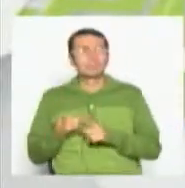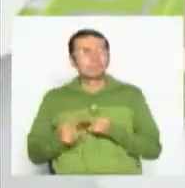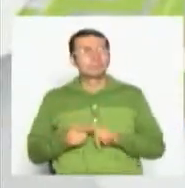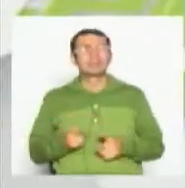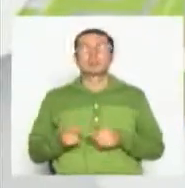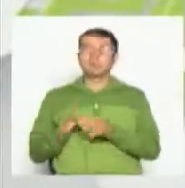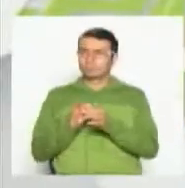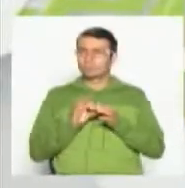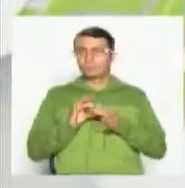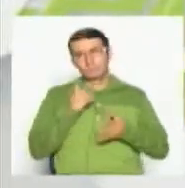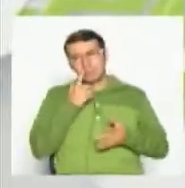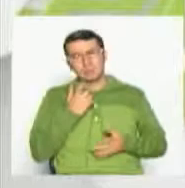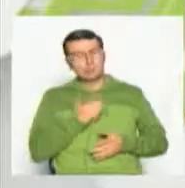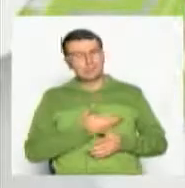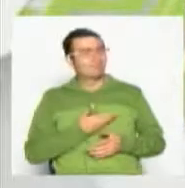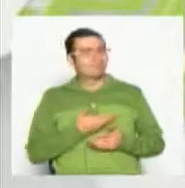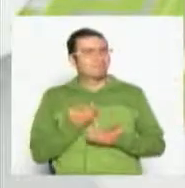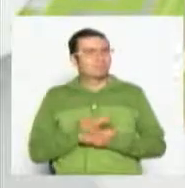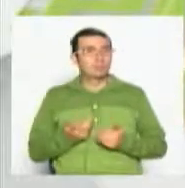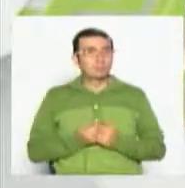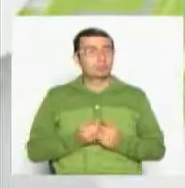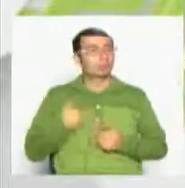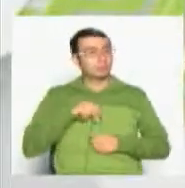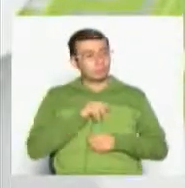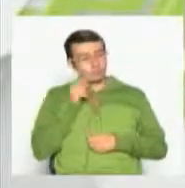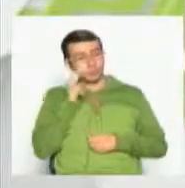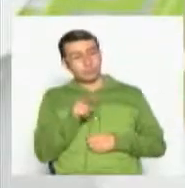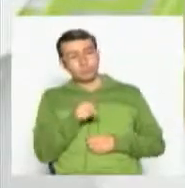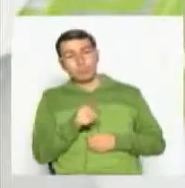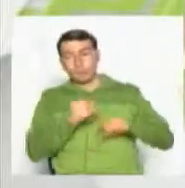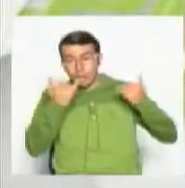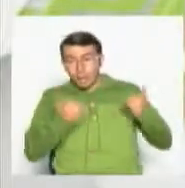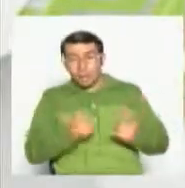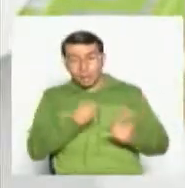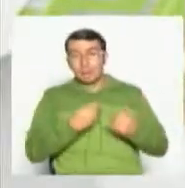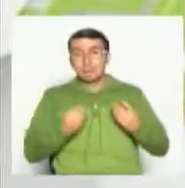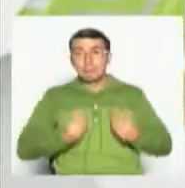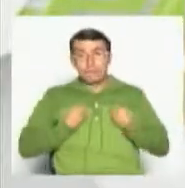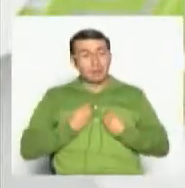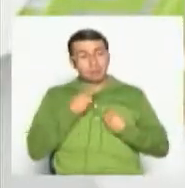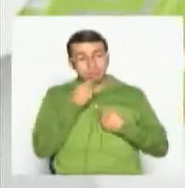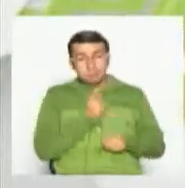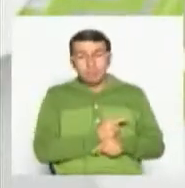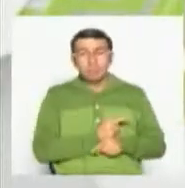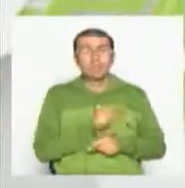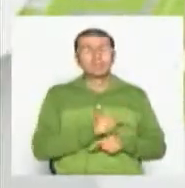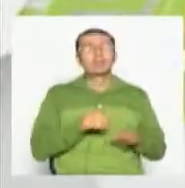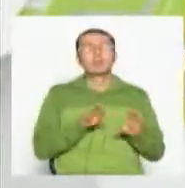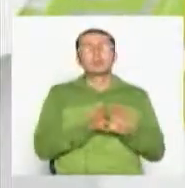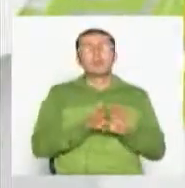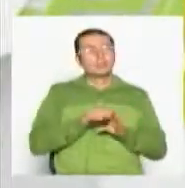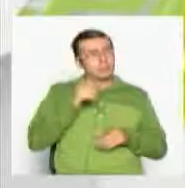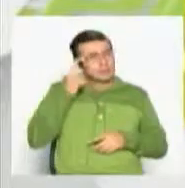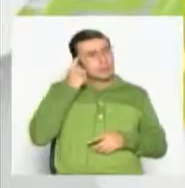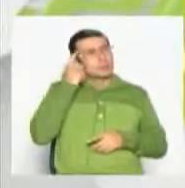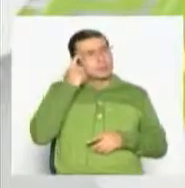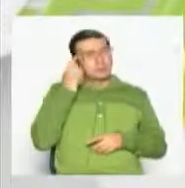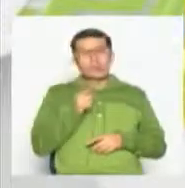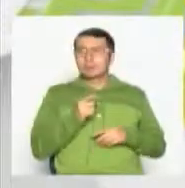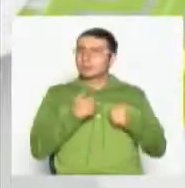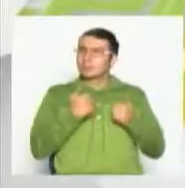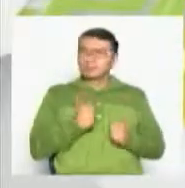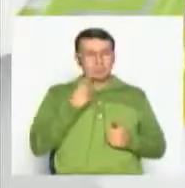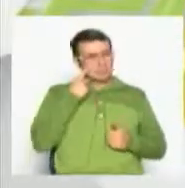etc., etc. Y simplemente ver este momento que vivimos como un recuerdo rico, chévere dirían